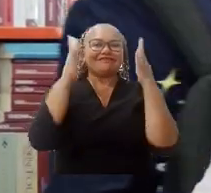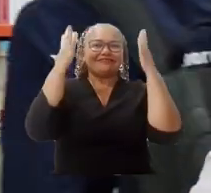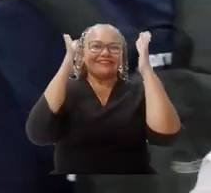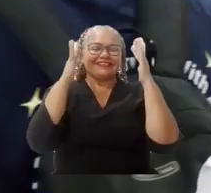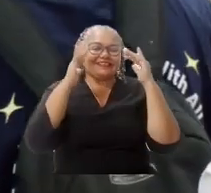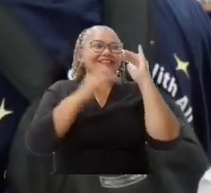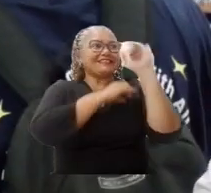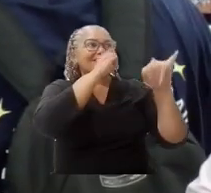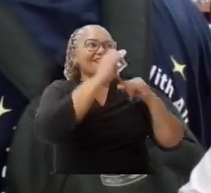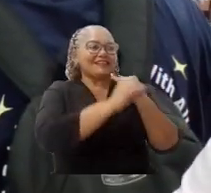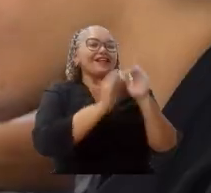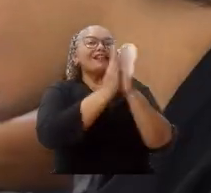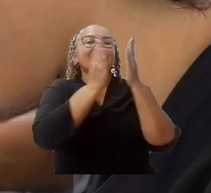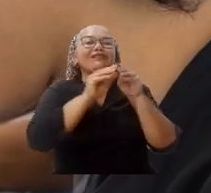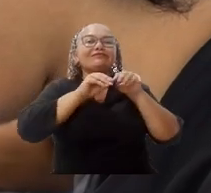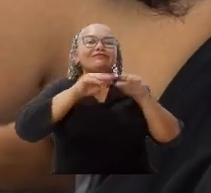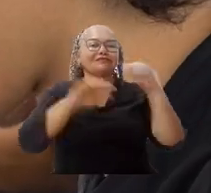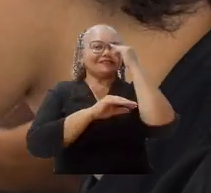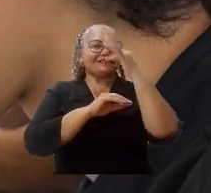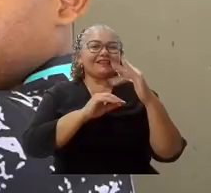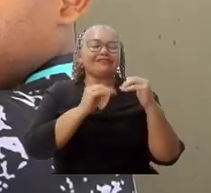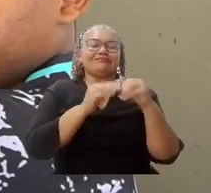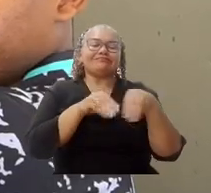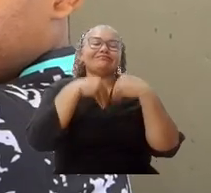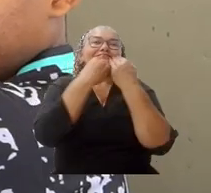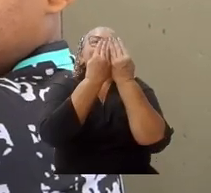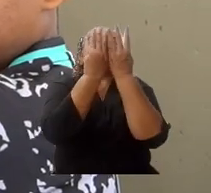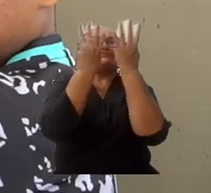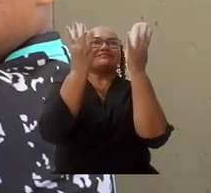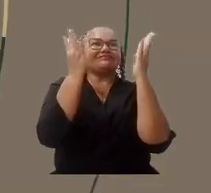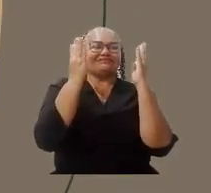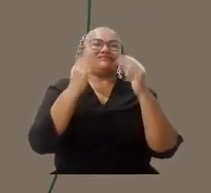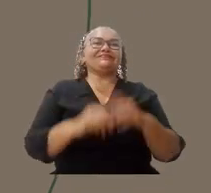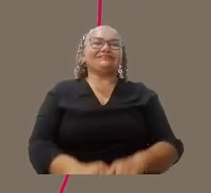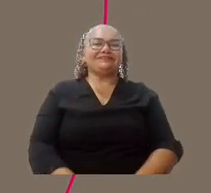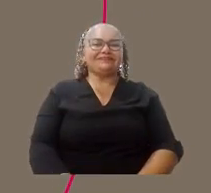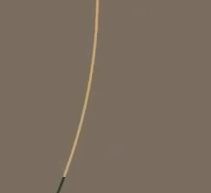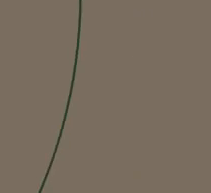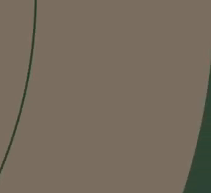el inicio de la sexta Feria Internacional del Libro de Santa Marta, Filsmar.